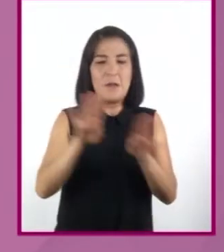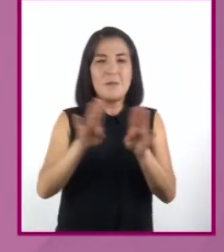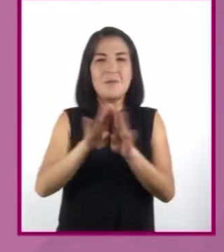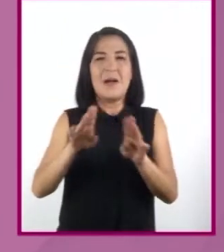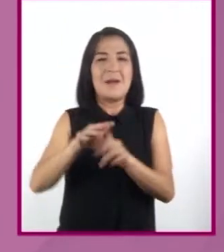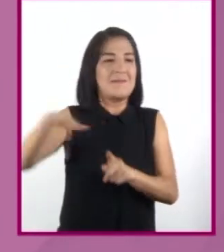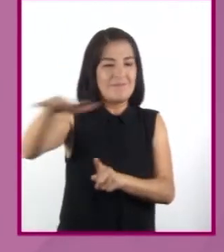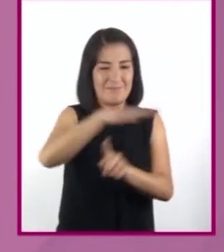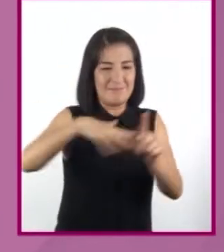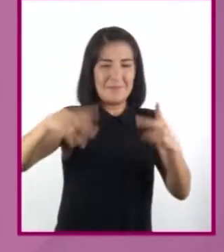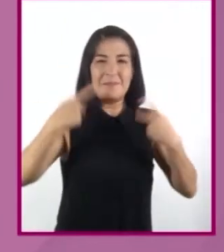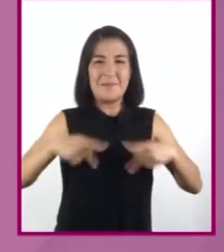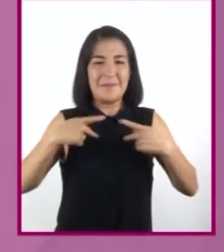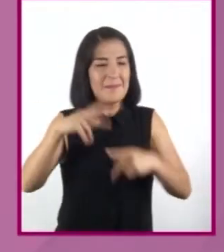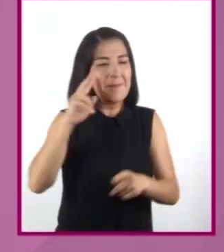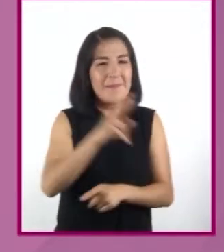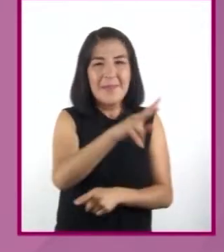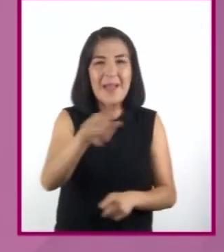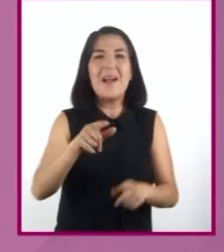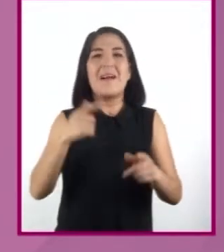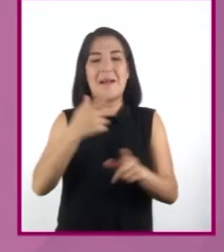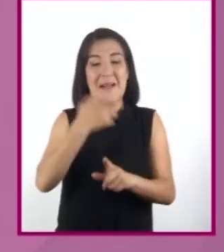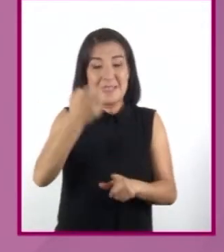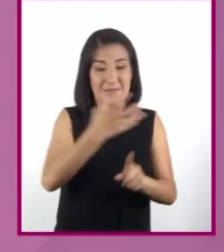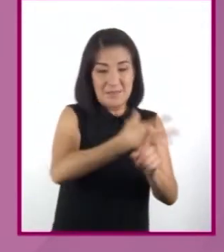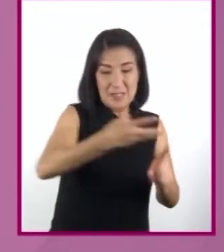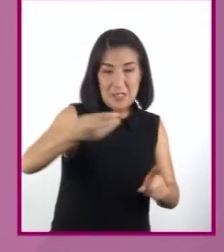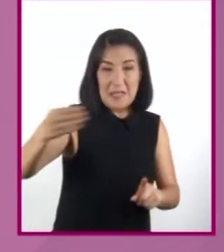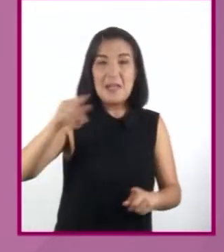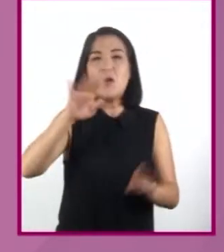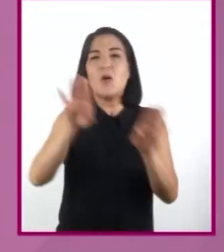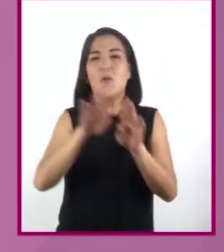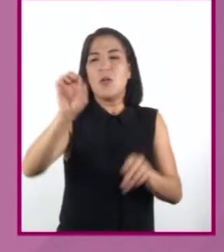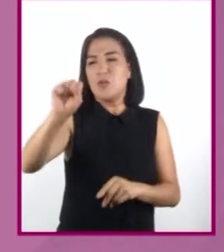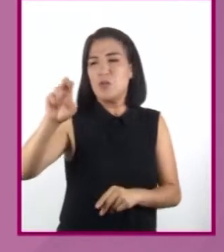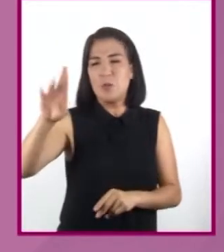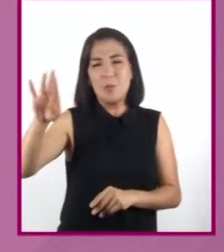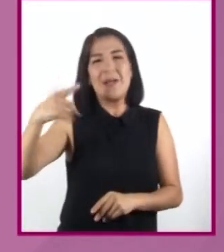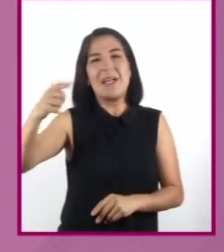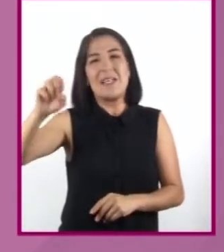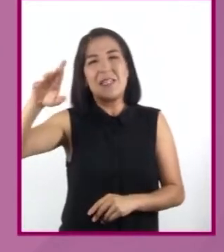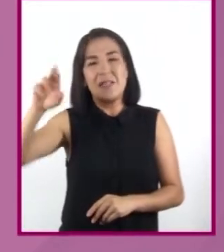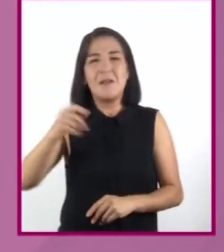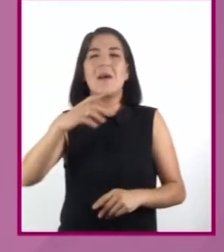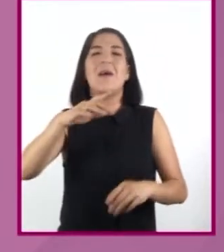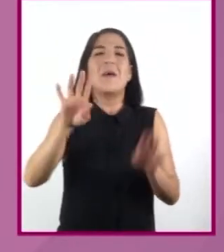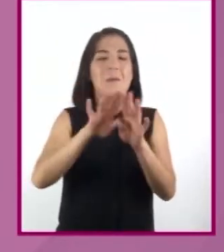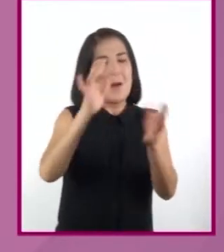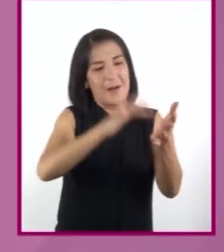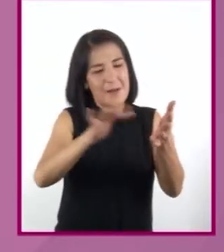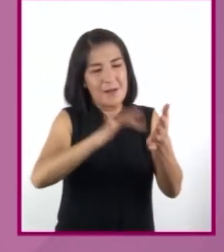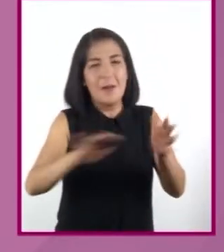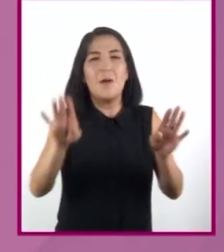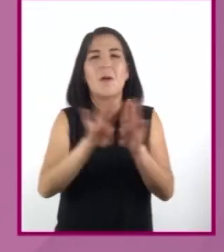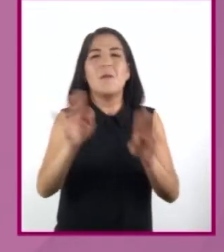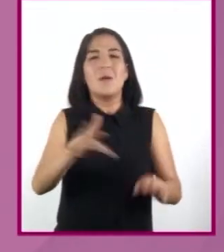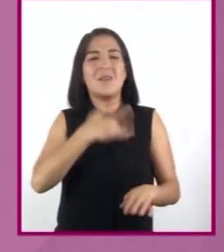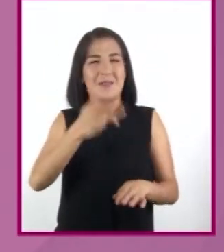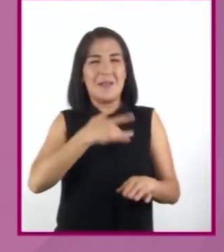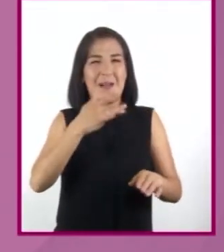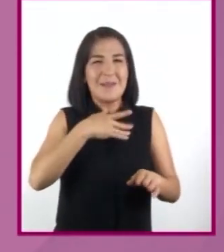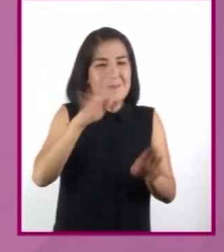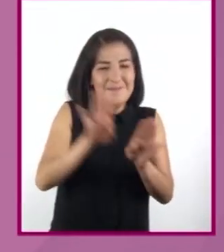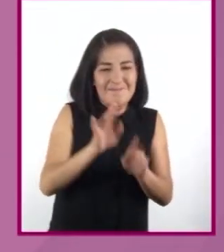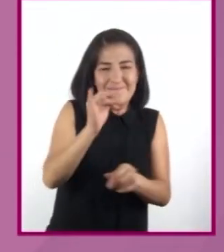cultura científica. El atractivo de este subgénero literario es el modelo de la intriga.